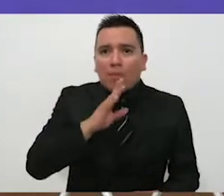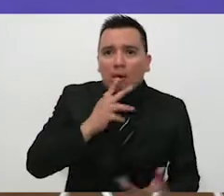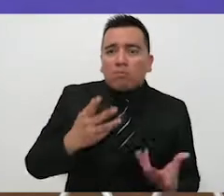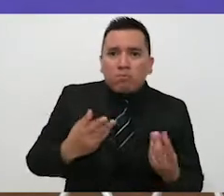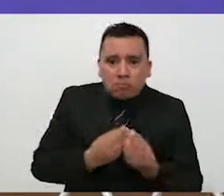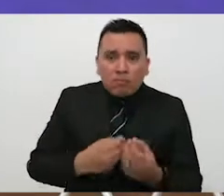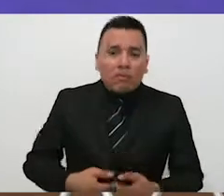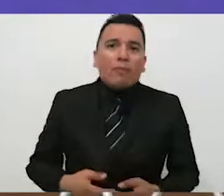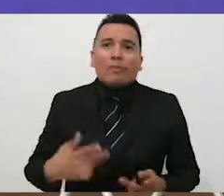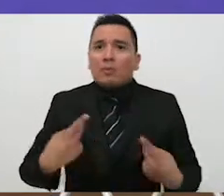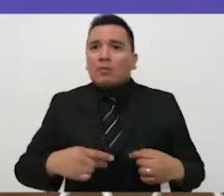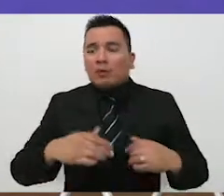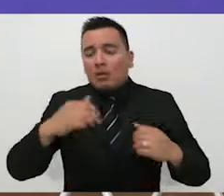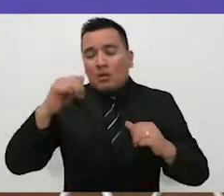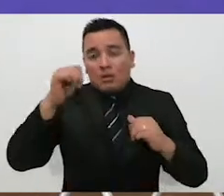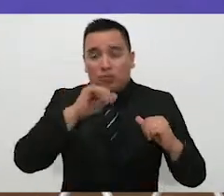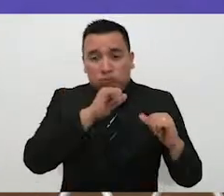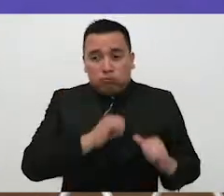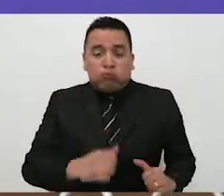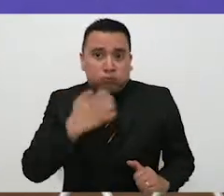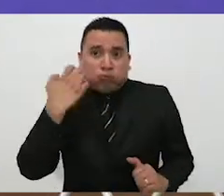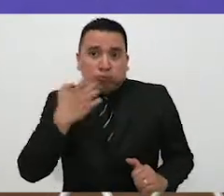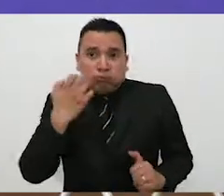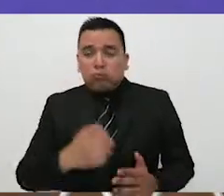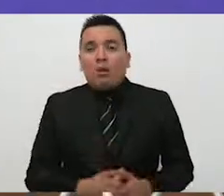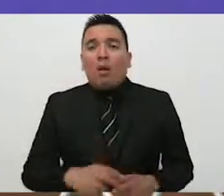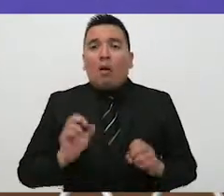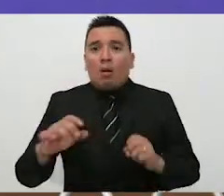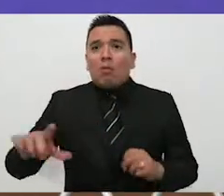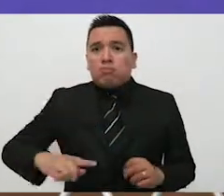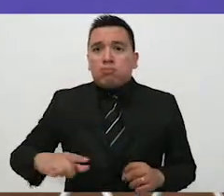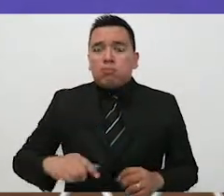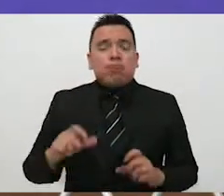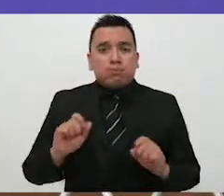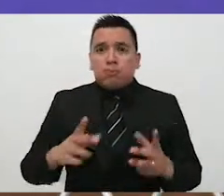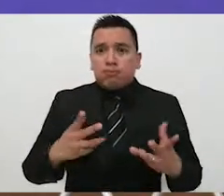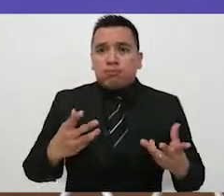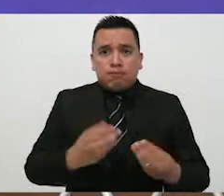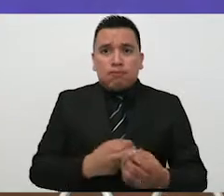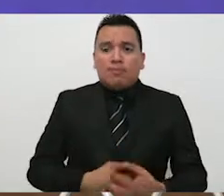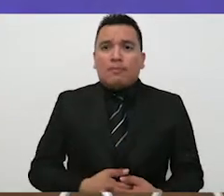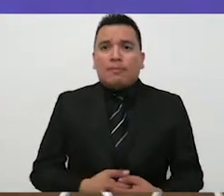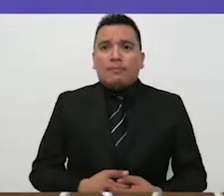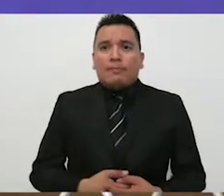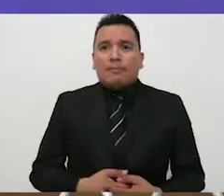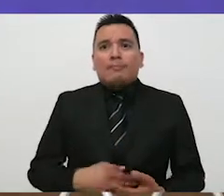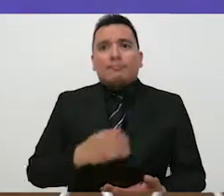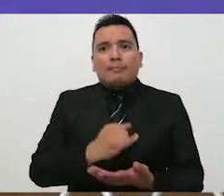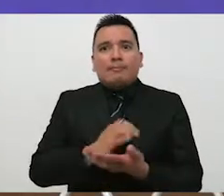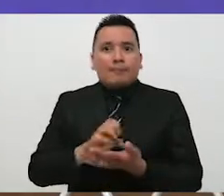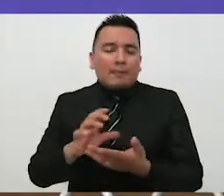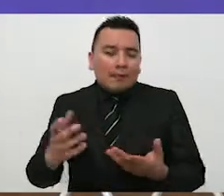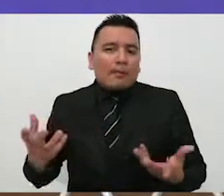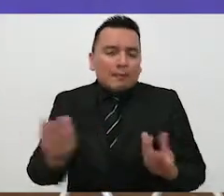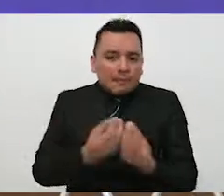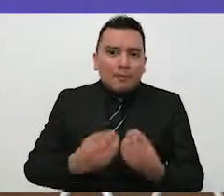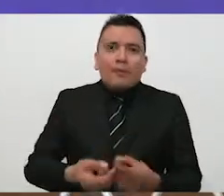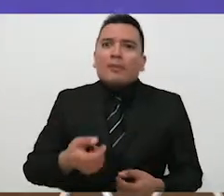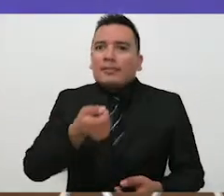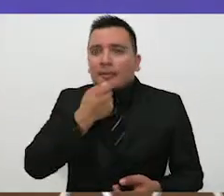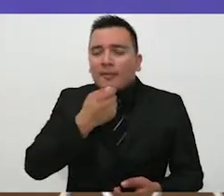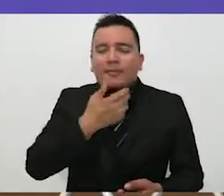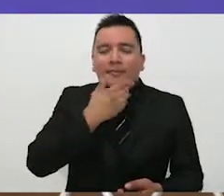educativas, participan las autoridades del ayuntamiento, y por supuesto que participan los niños y las niñas. Todos tienen un rol.